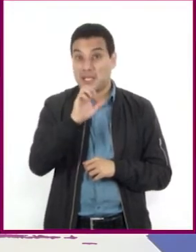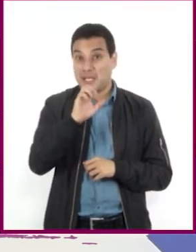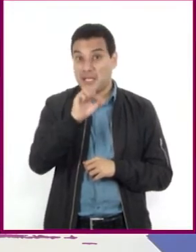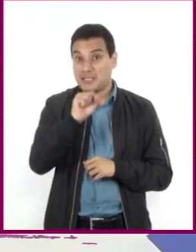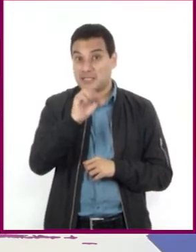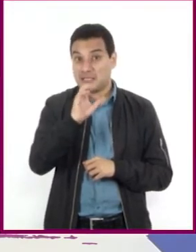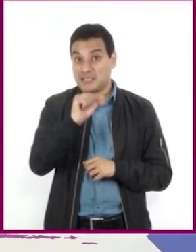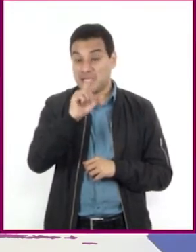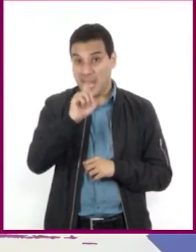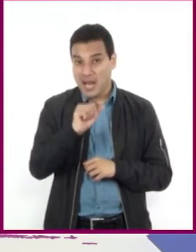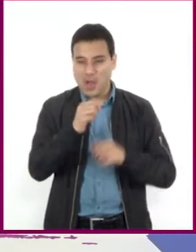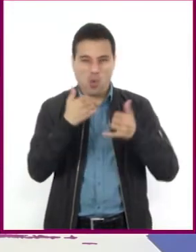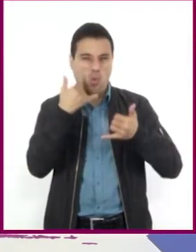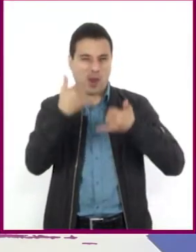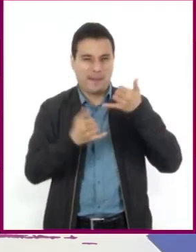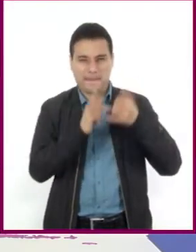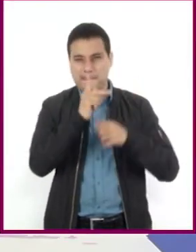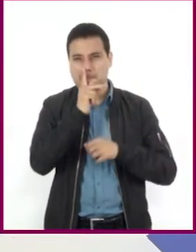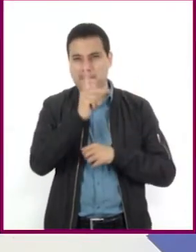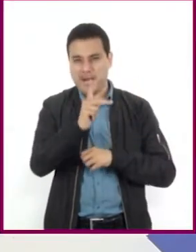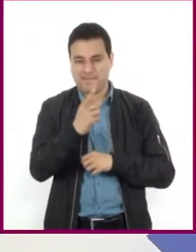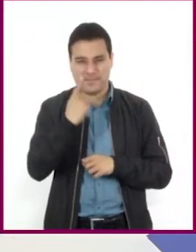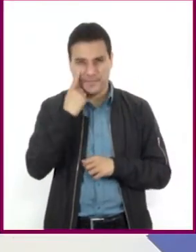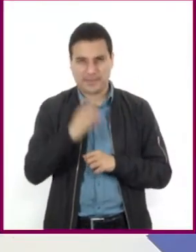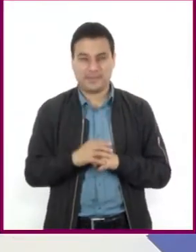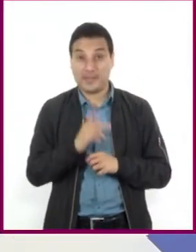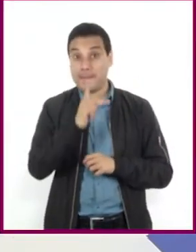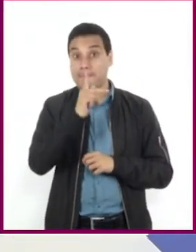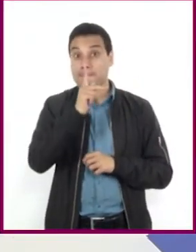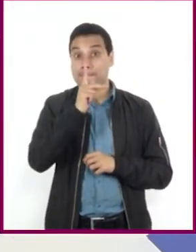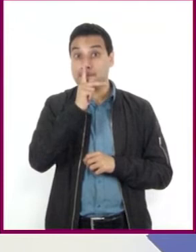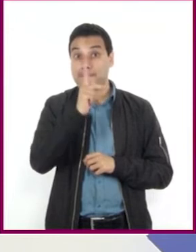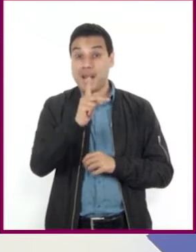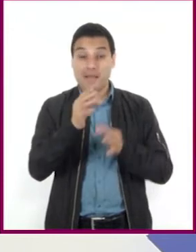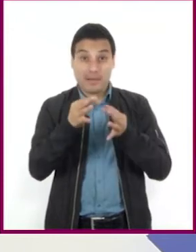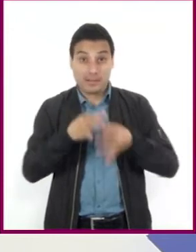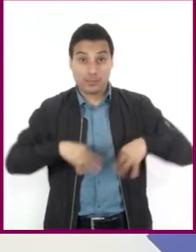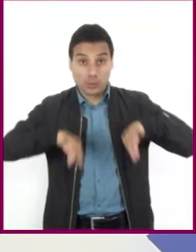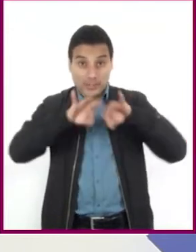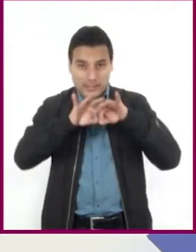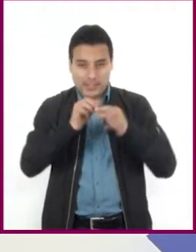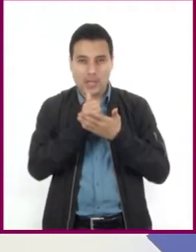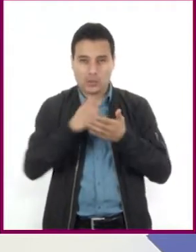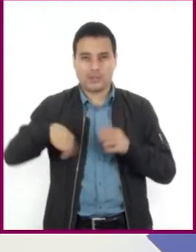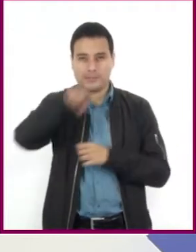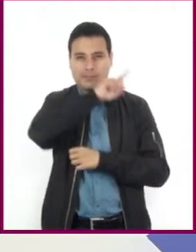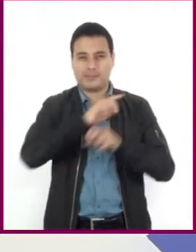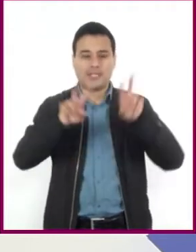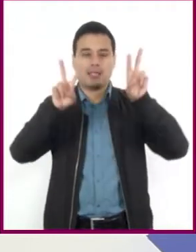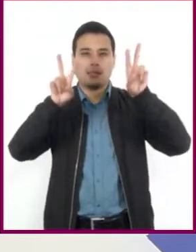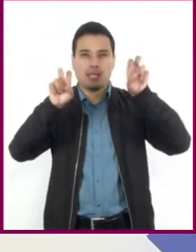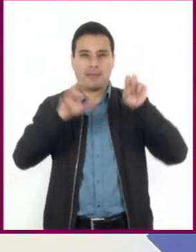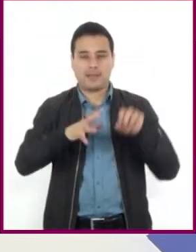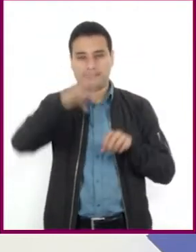Vamos identificando palabras clave que me ayuden a comprender y recordar con facilidad el tema. Pero